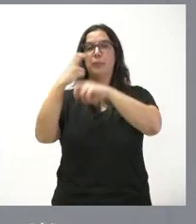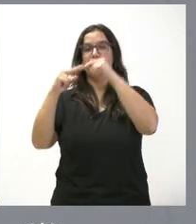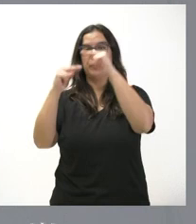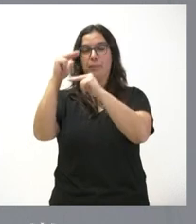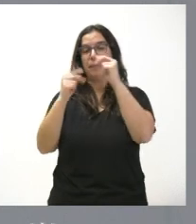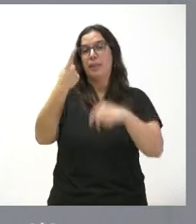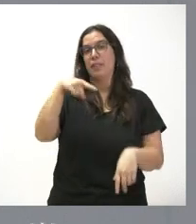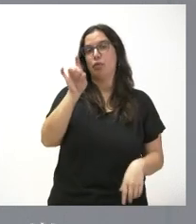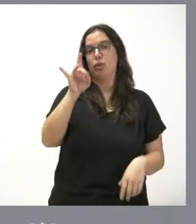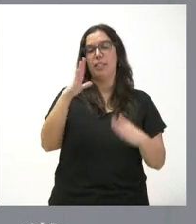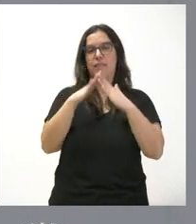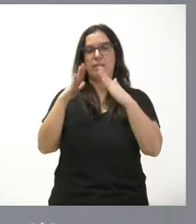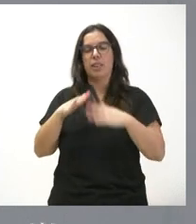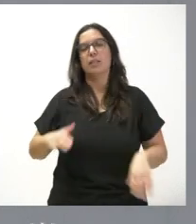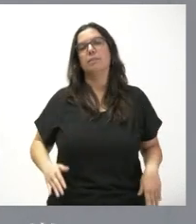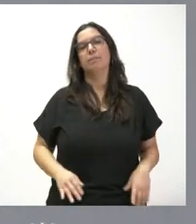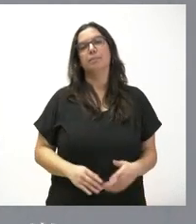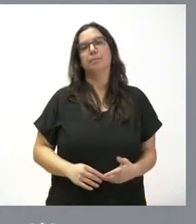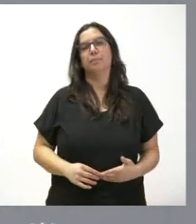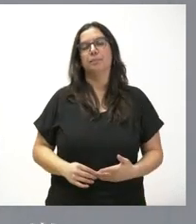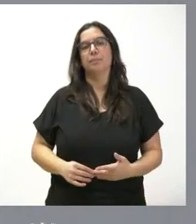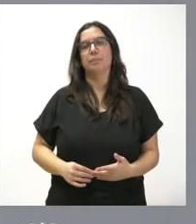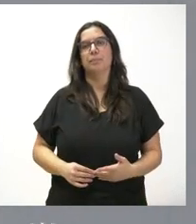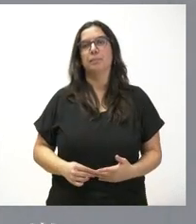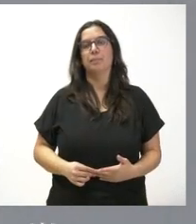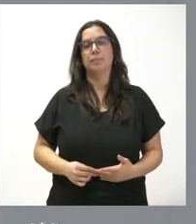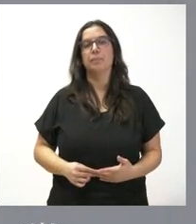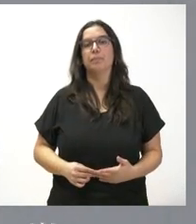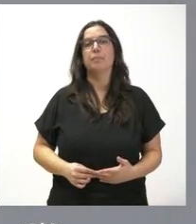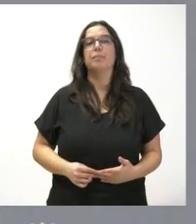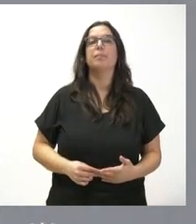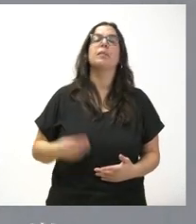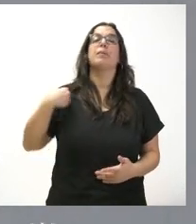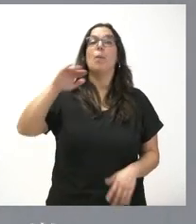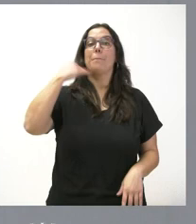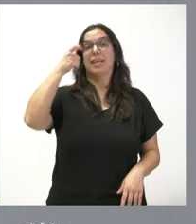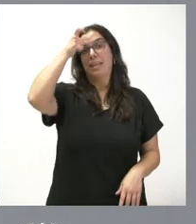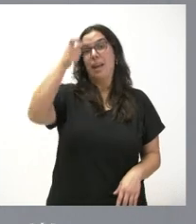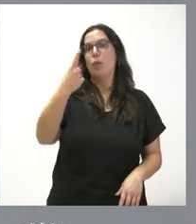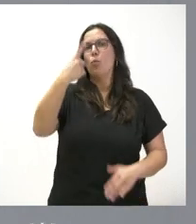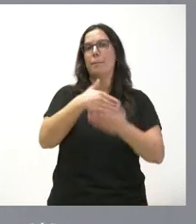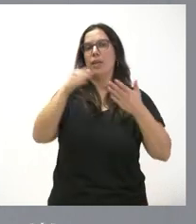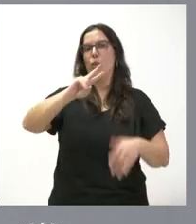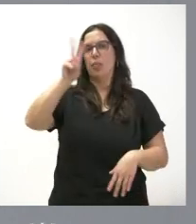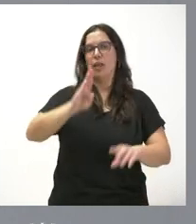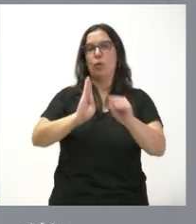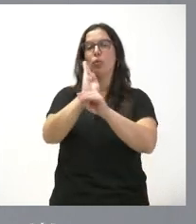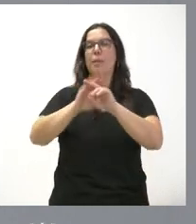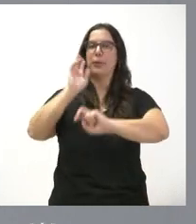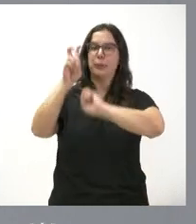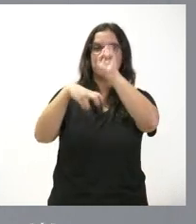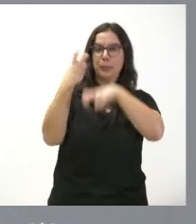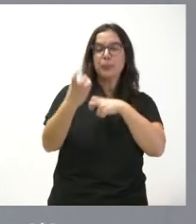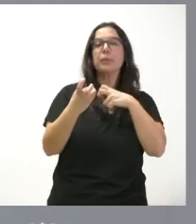viviendas. Y para Villalar de los Comuneros, un millón de euros para la rehabilitación,